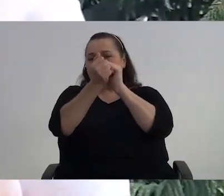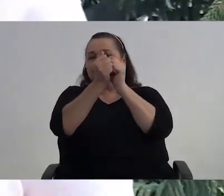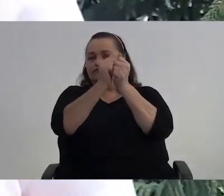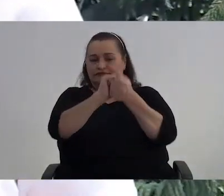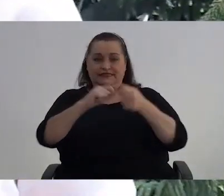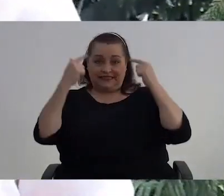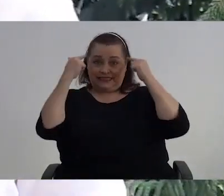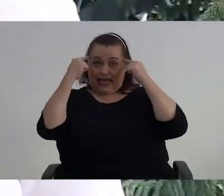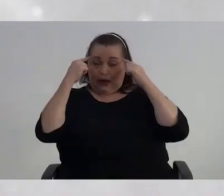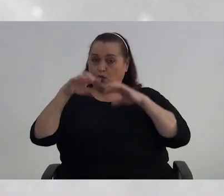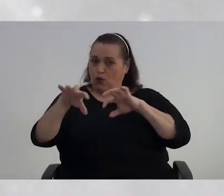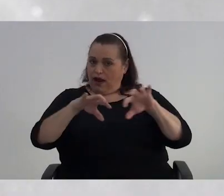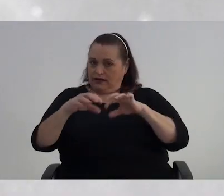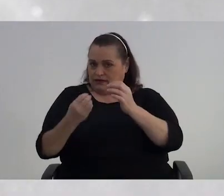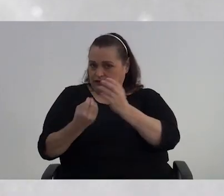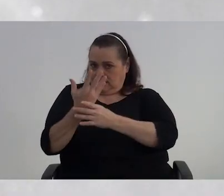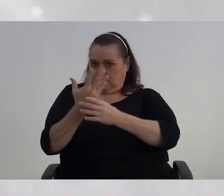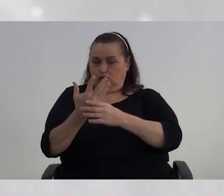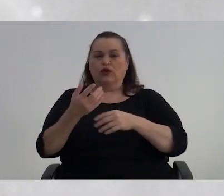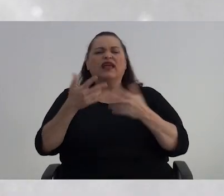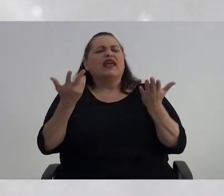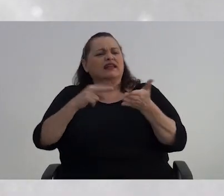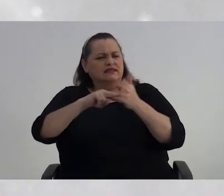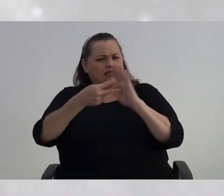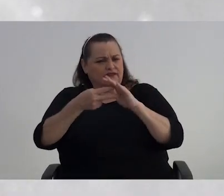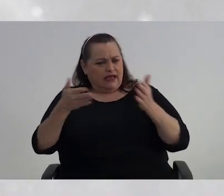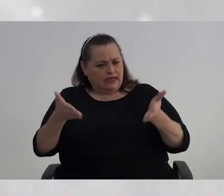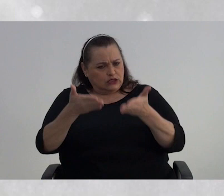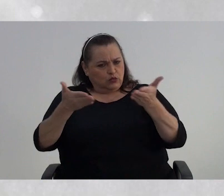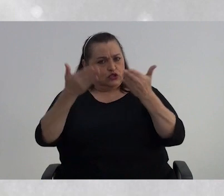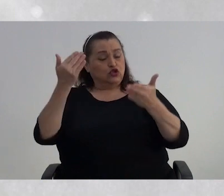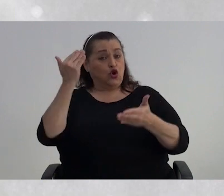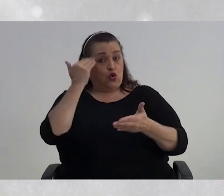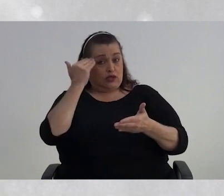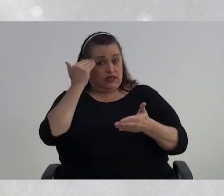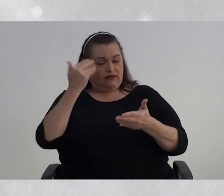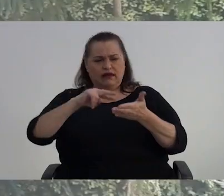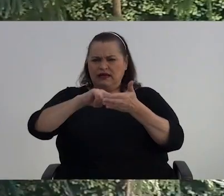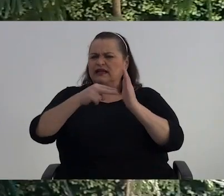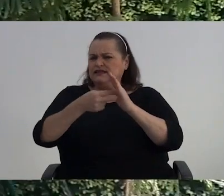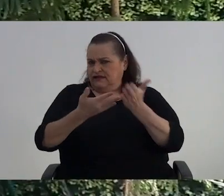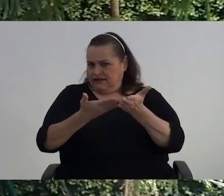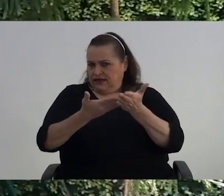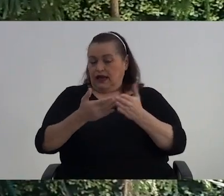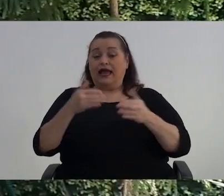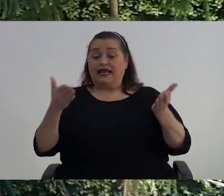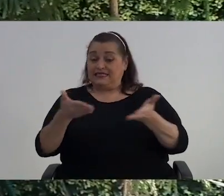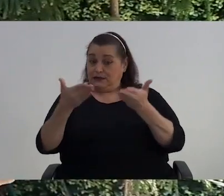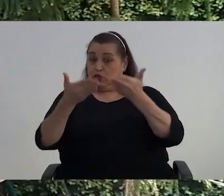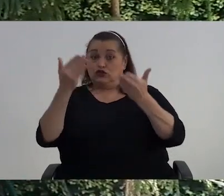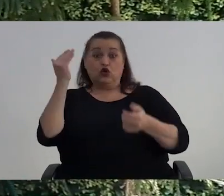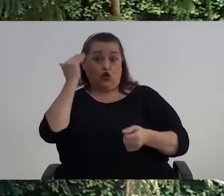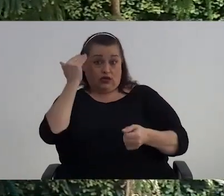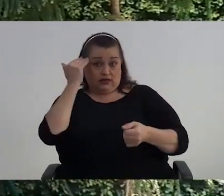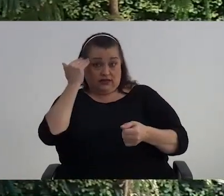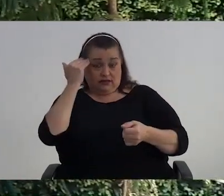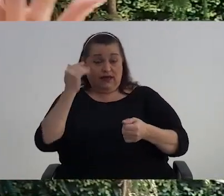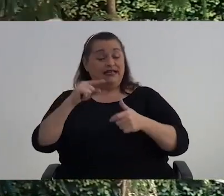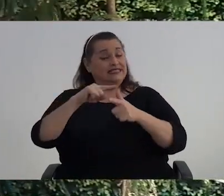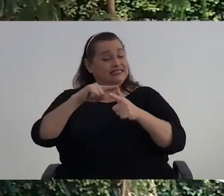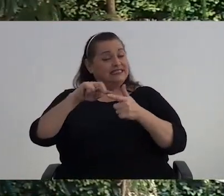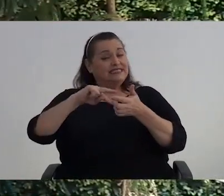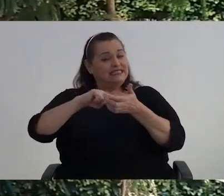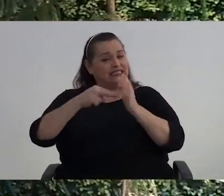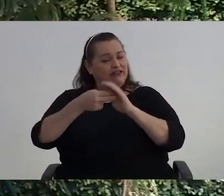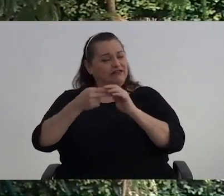cerebro activo ¿Qué es la estimulación cognitiva Y en qué consiste? La estimulación cognitiva Es una